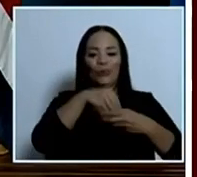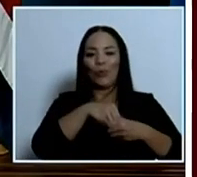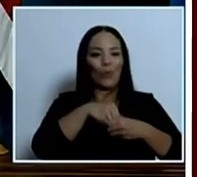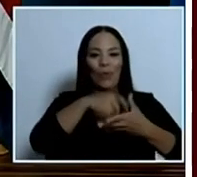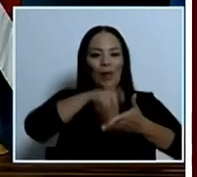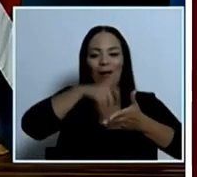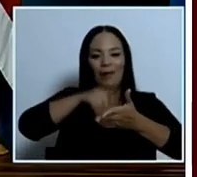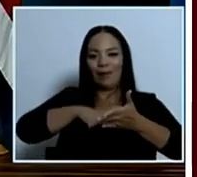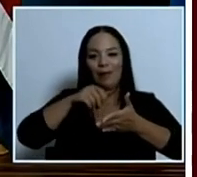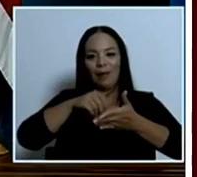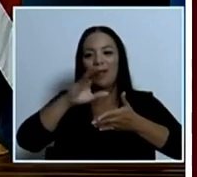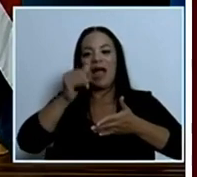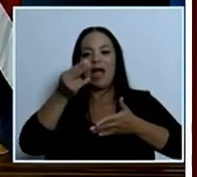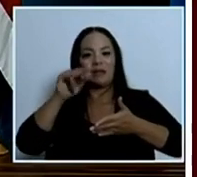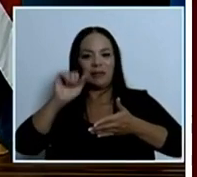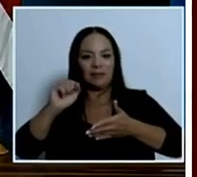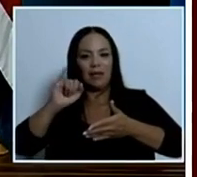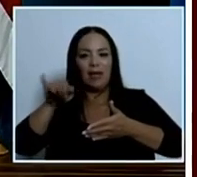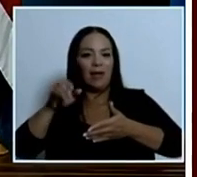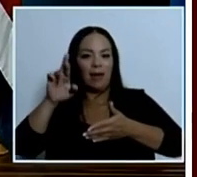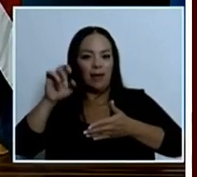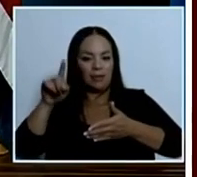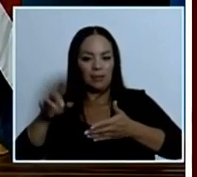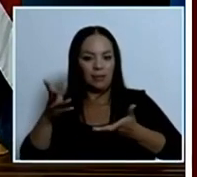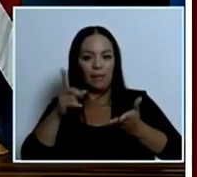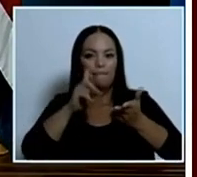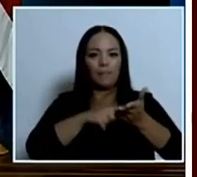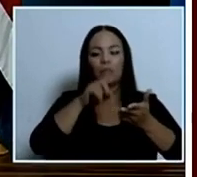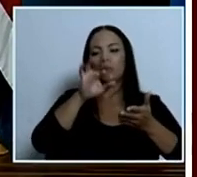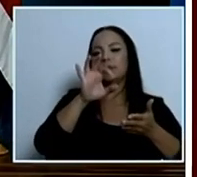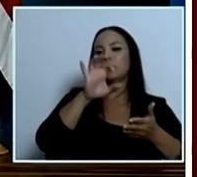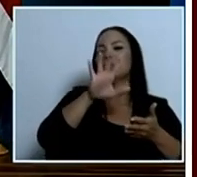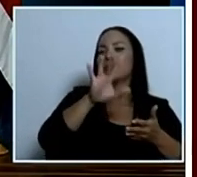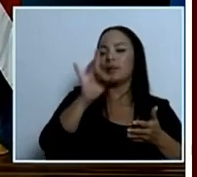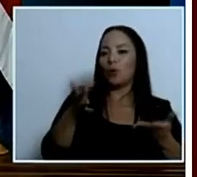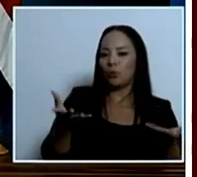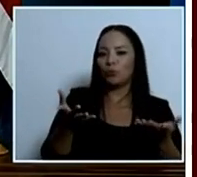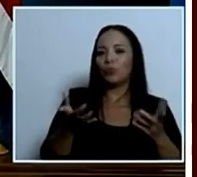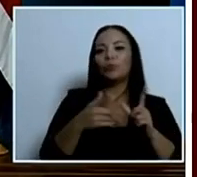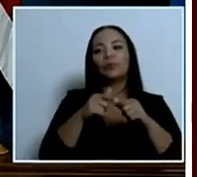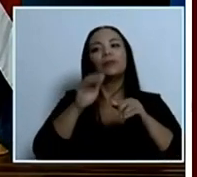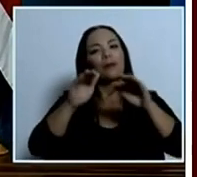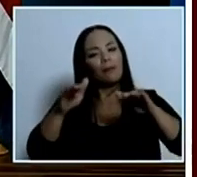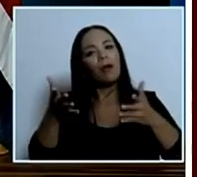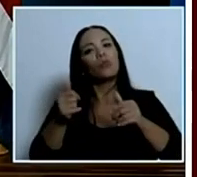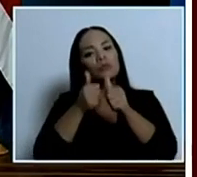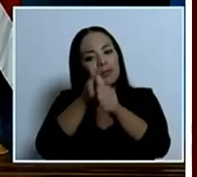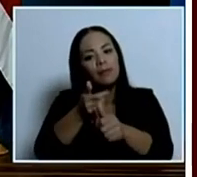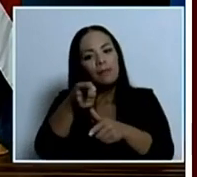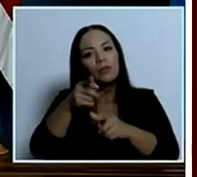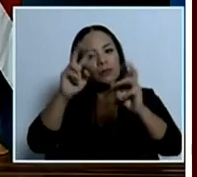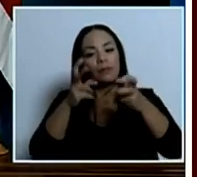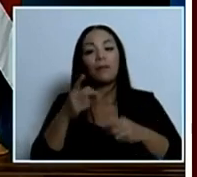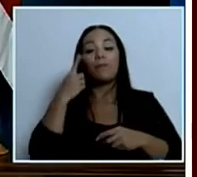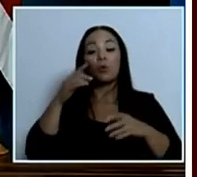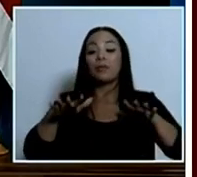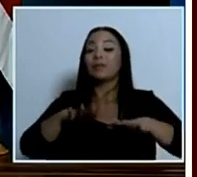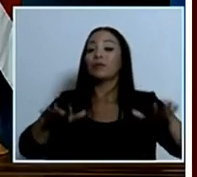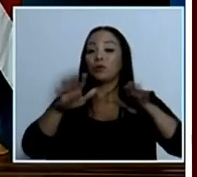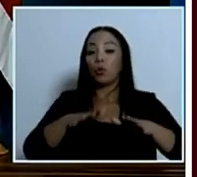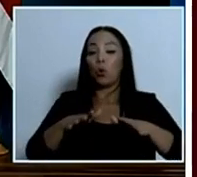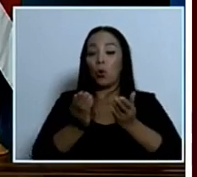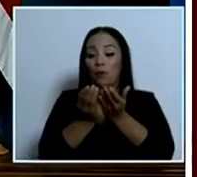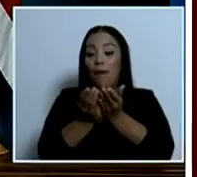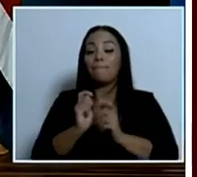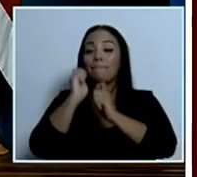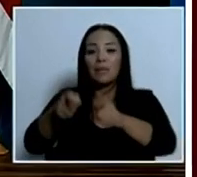1958 entonces 1858 perdón entonces ahí el llamado a darle seguimiento porque el sector pesquero no se siente seguro de la